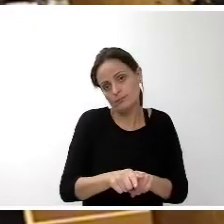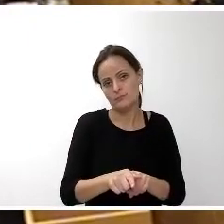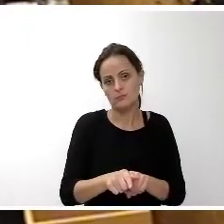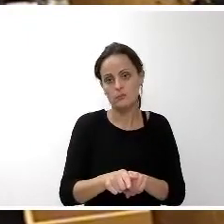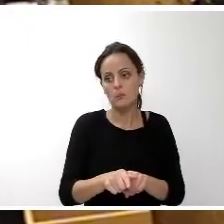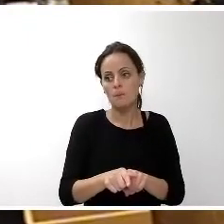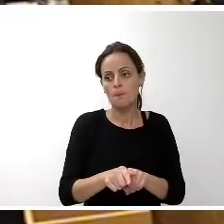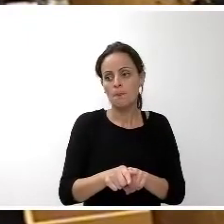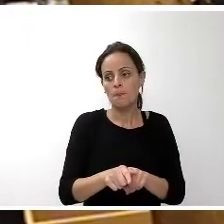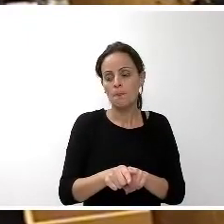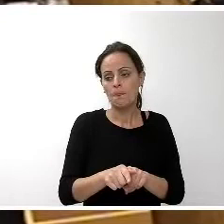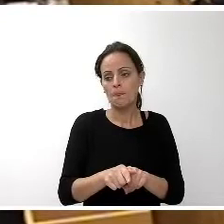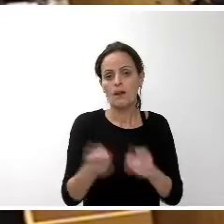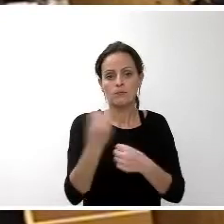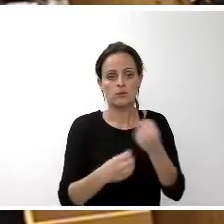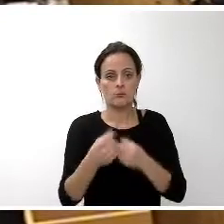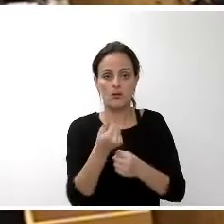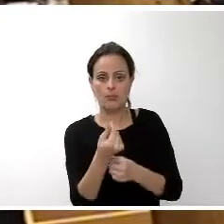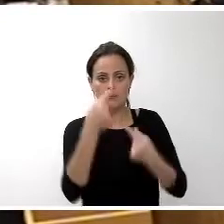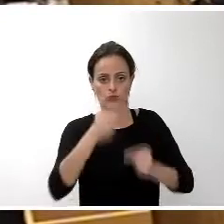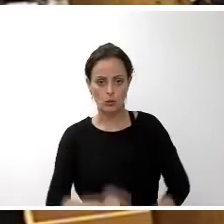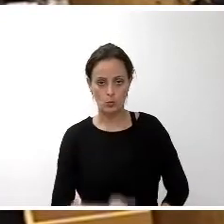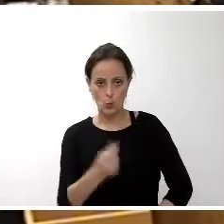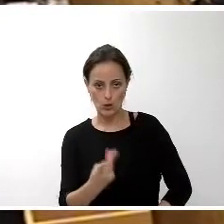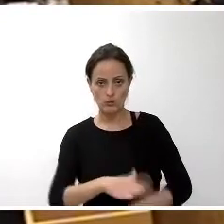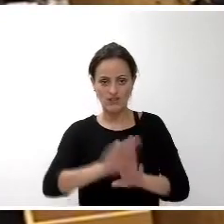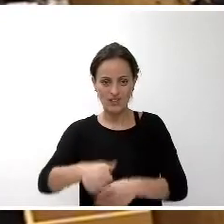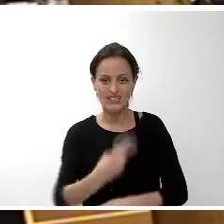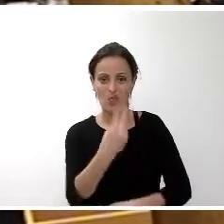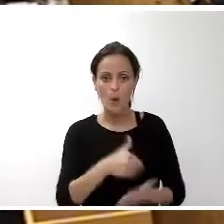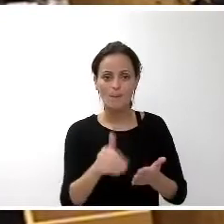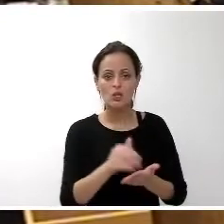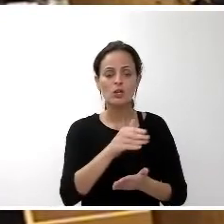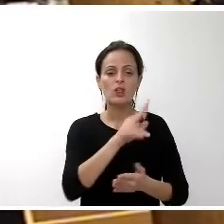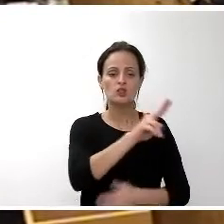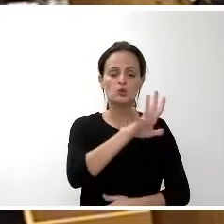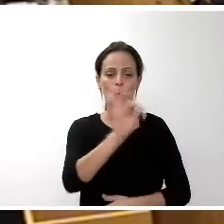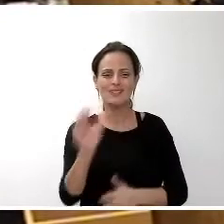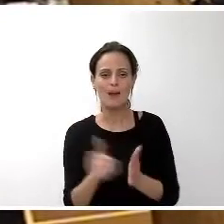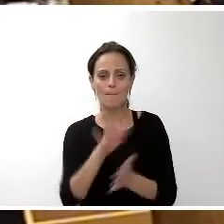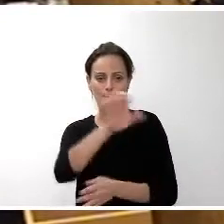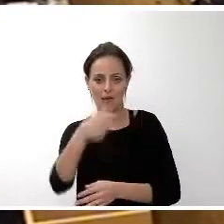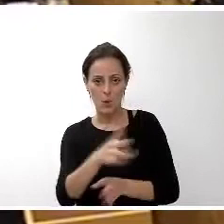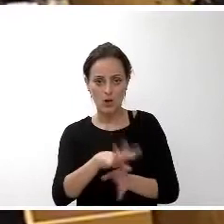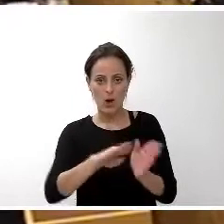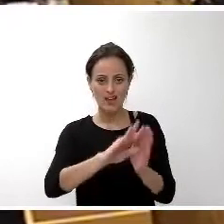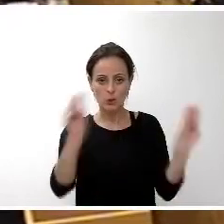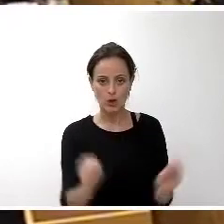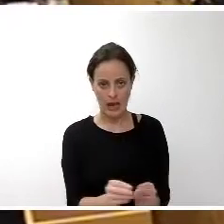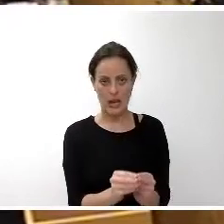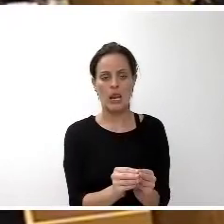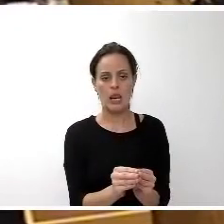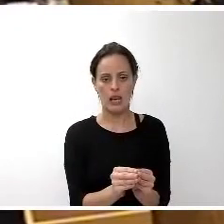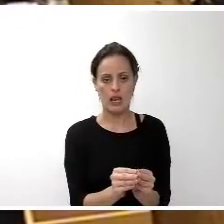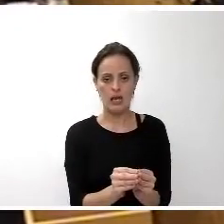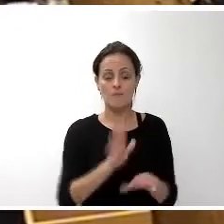importe inicial del presupuesto de la obra total era 2.250.000 euros, de los cuales contemplar lo